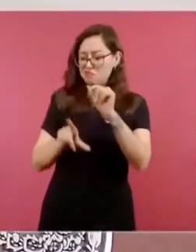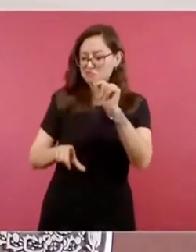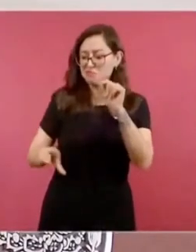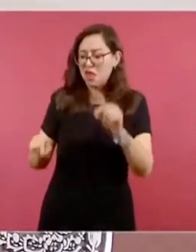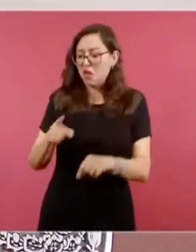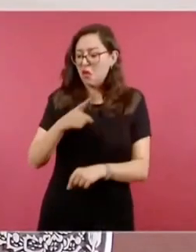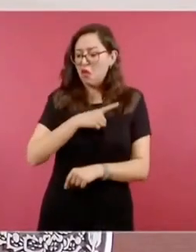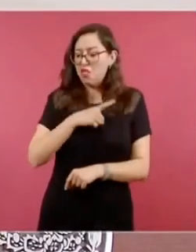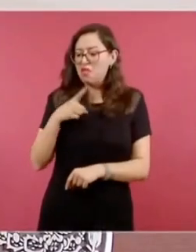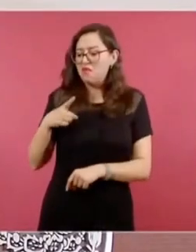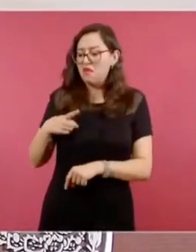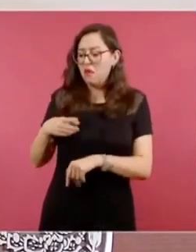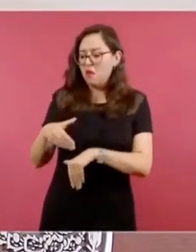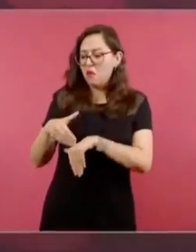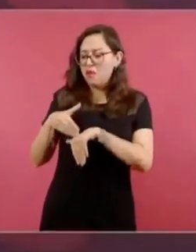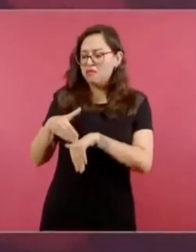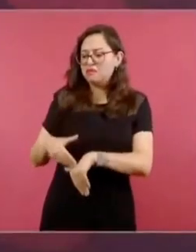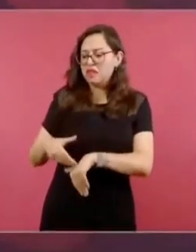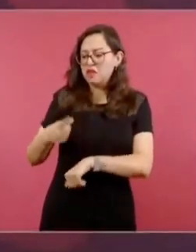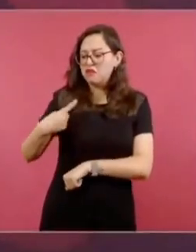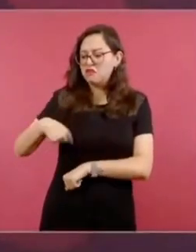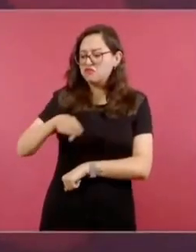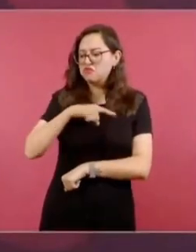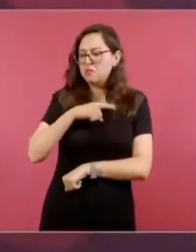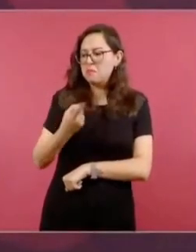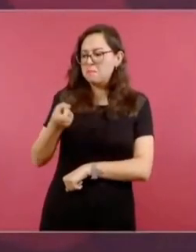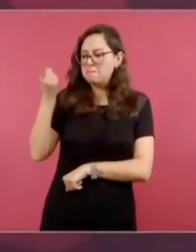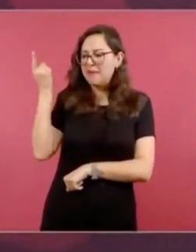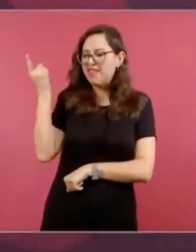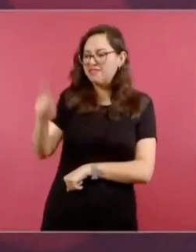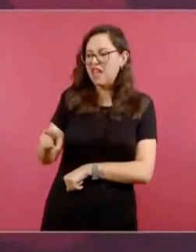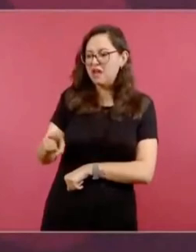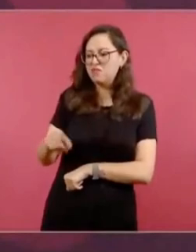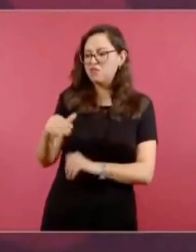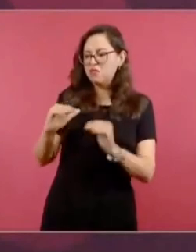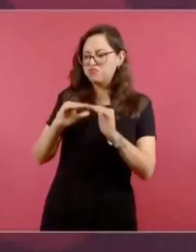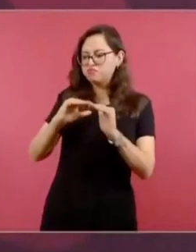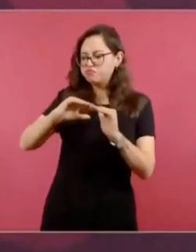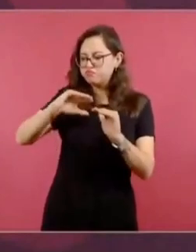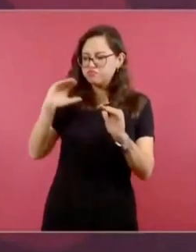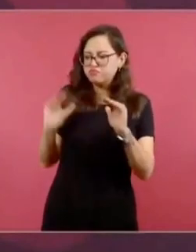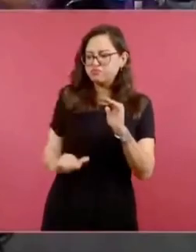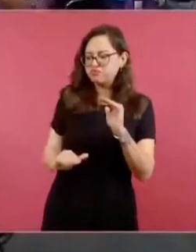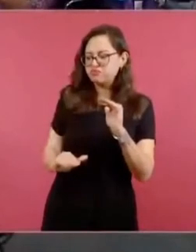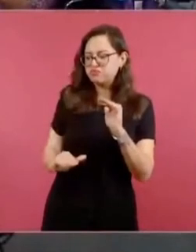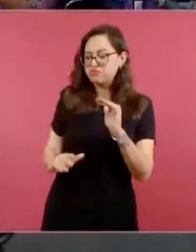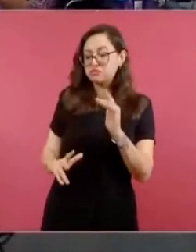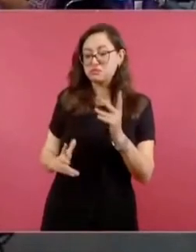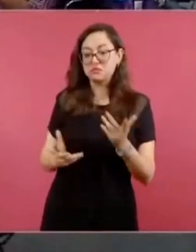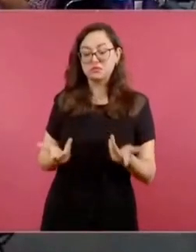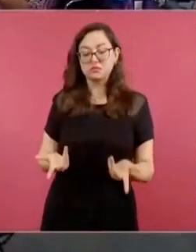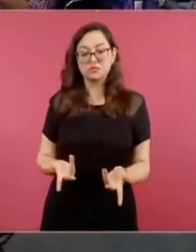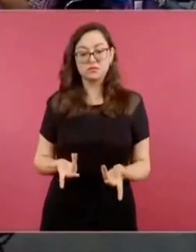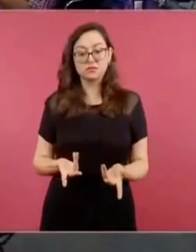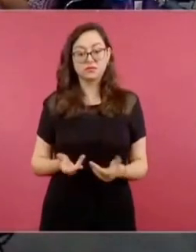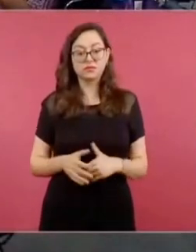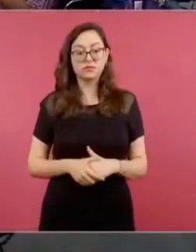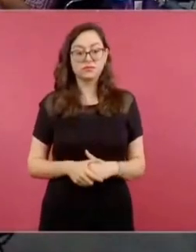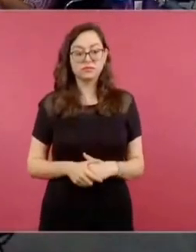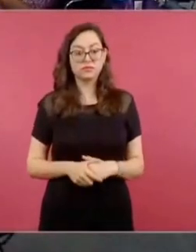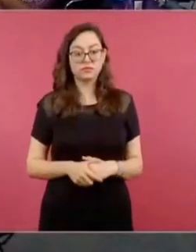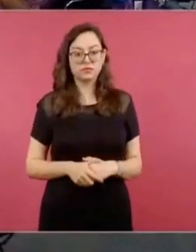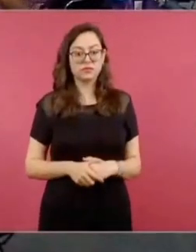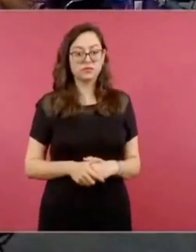les ordenemos. ¿Sí? ¿Eso no lo pusimos? ¿Sí?